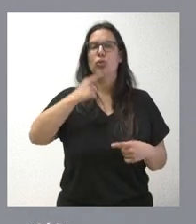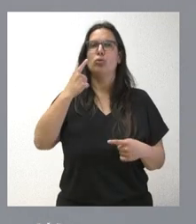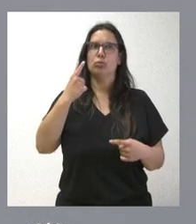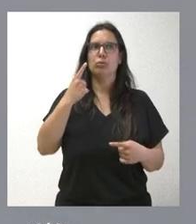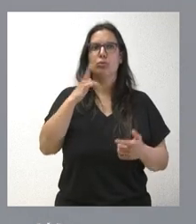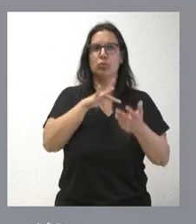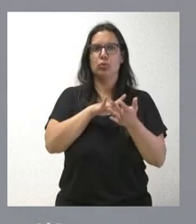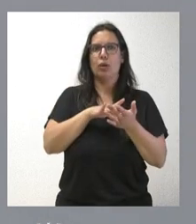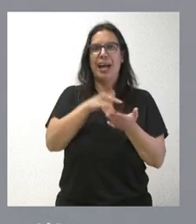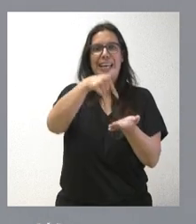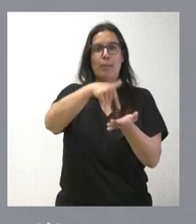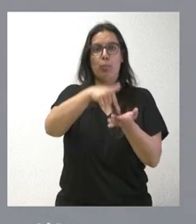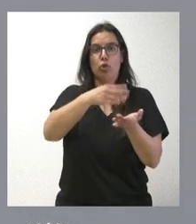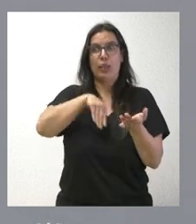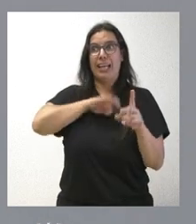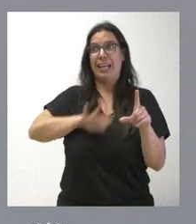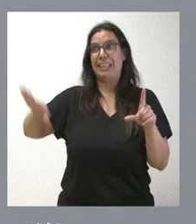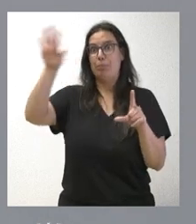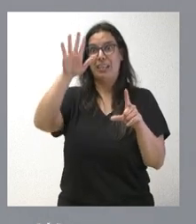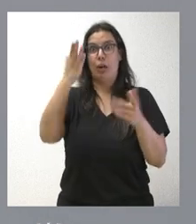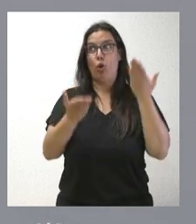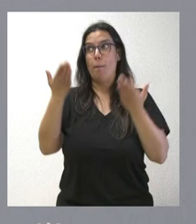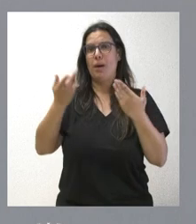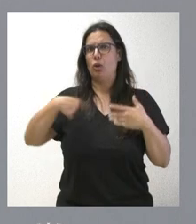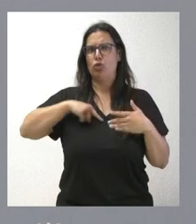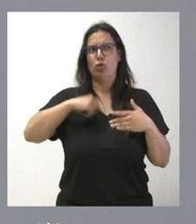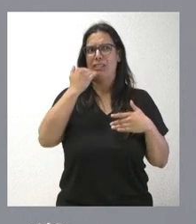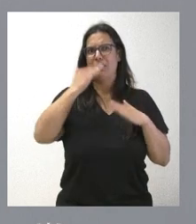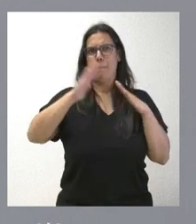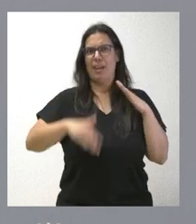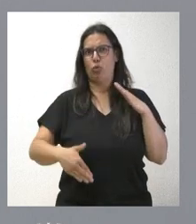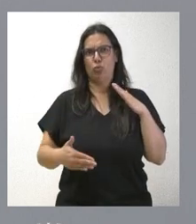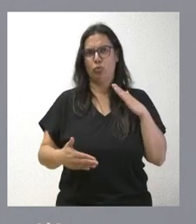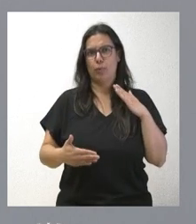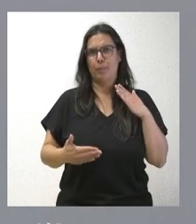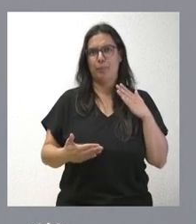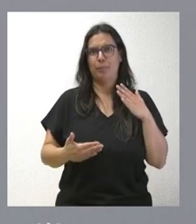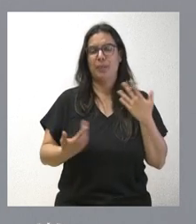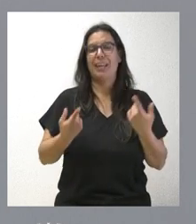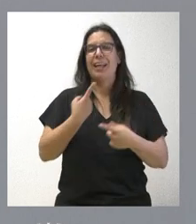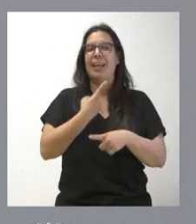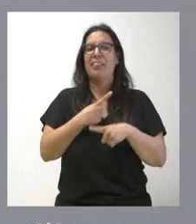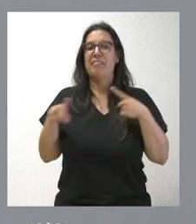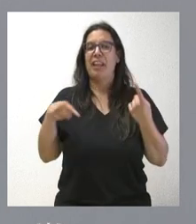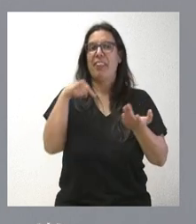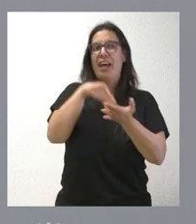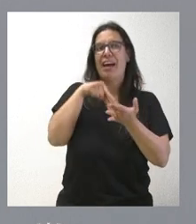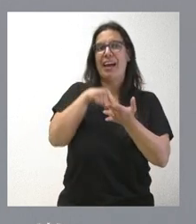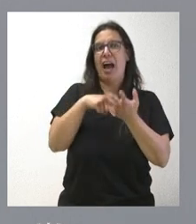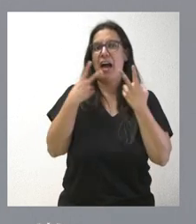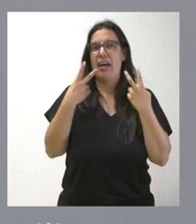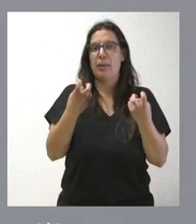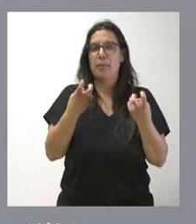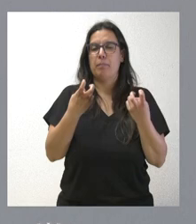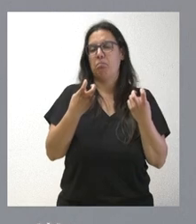más bajos de impuestos de toda España y no es la diferencia tributaria quizá lo que mueva a